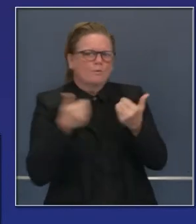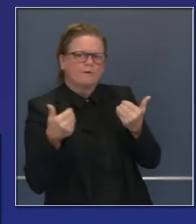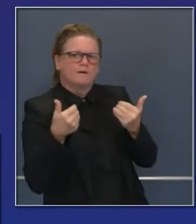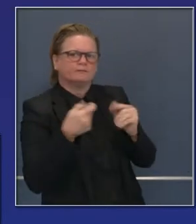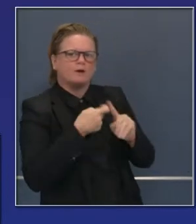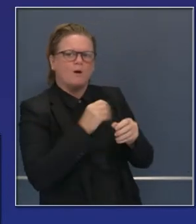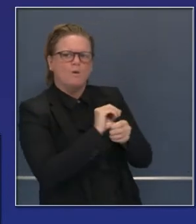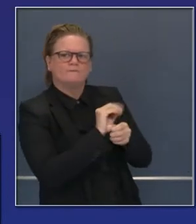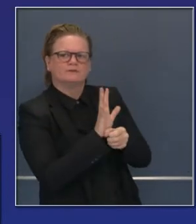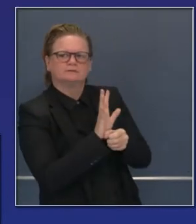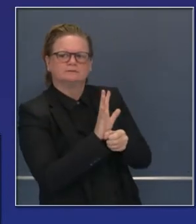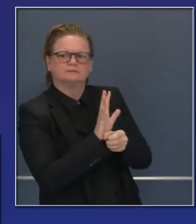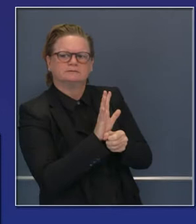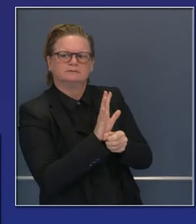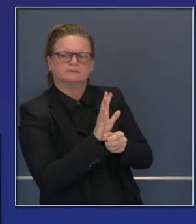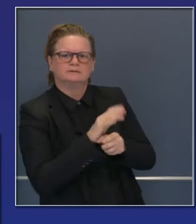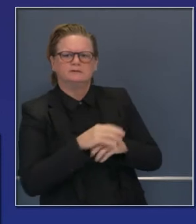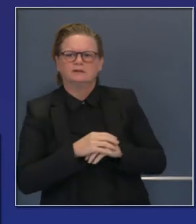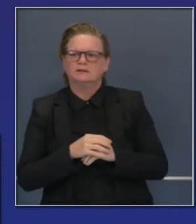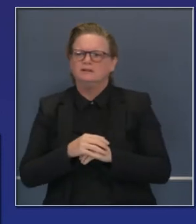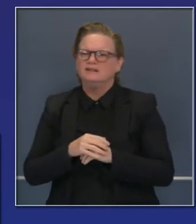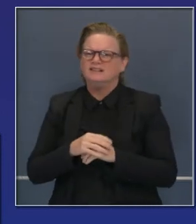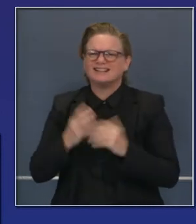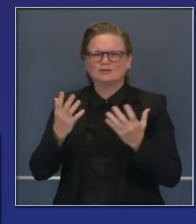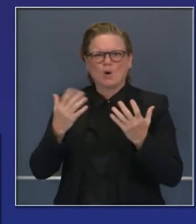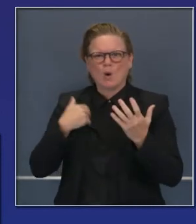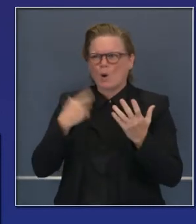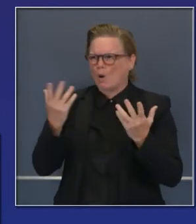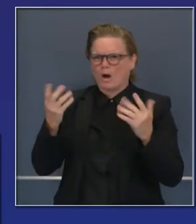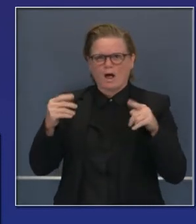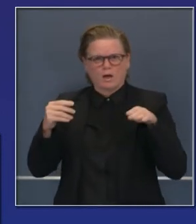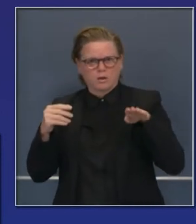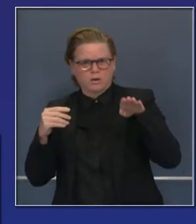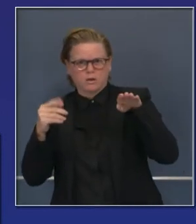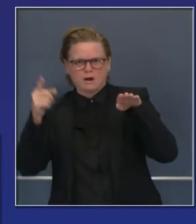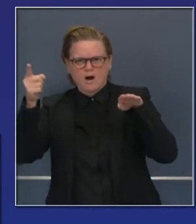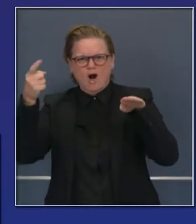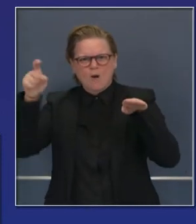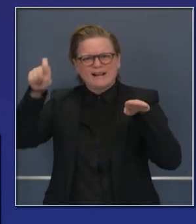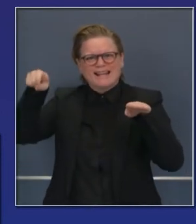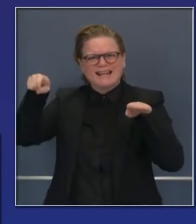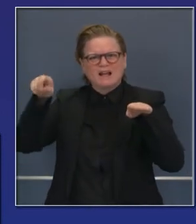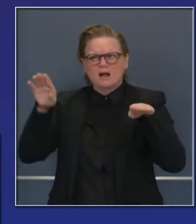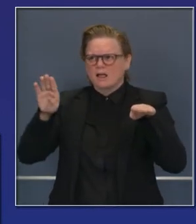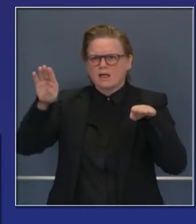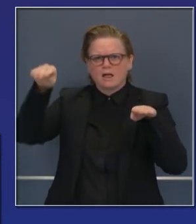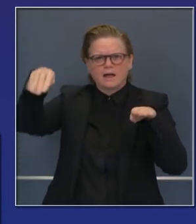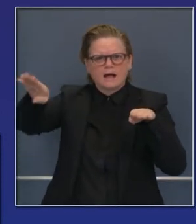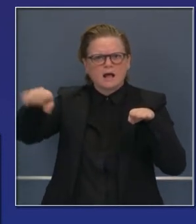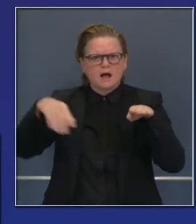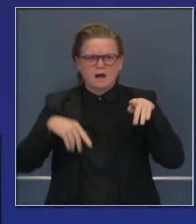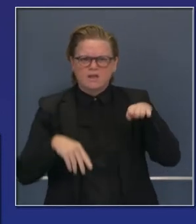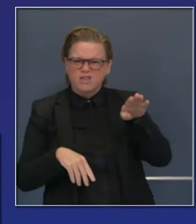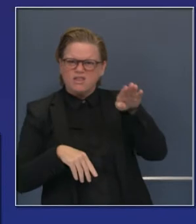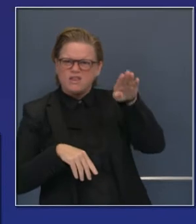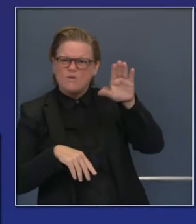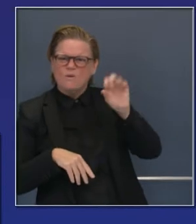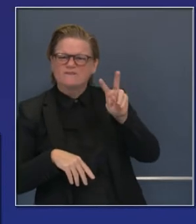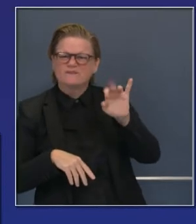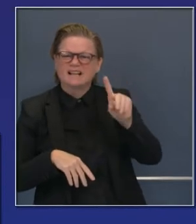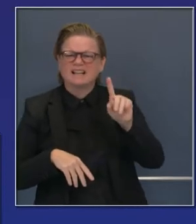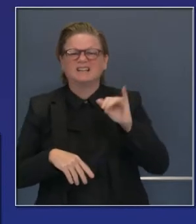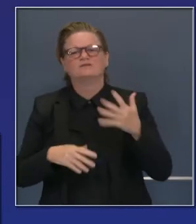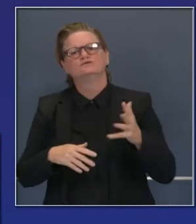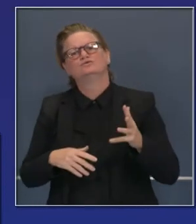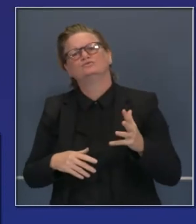vamos a mantener esto en la pantalla para que puedan observarlo y digerirlo. En el valle de San Joaquín, para